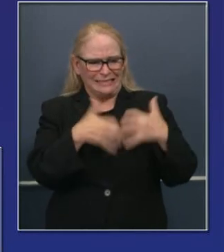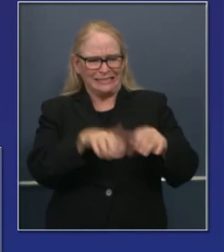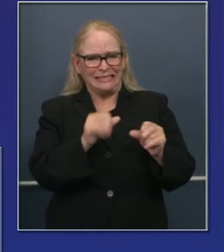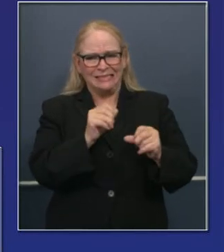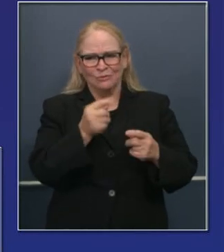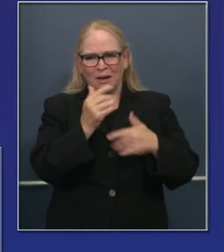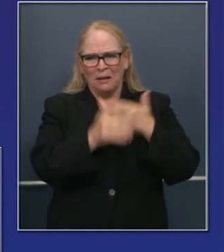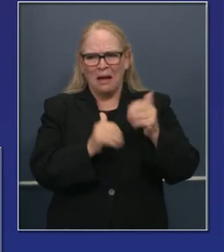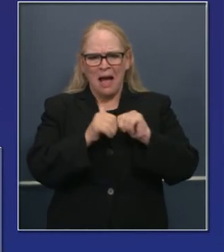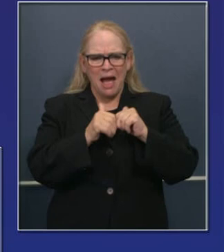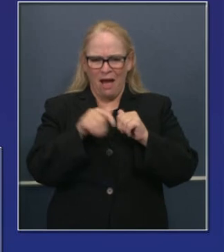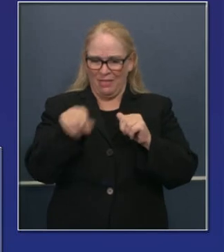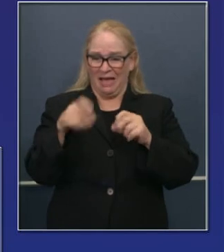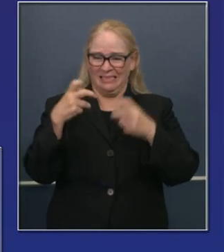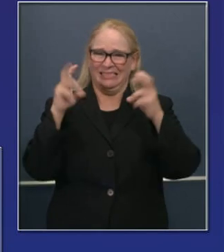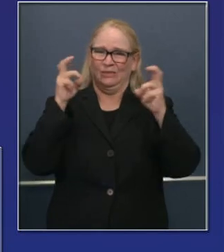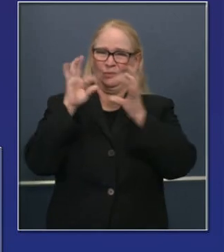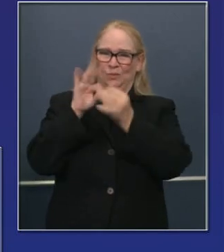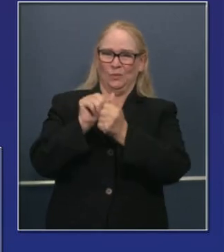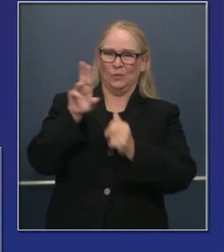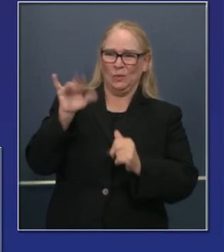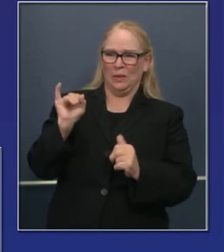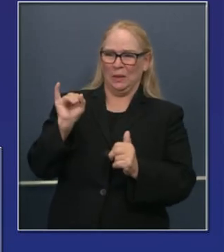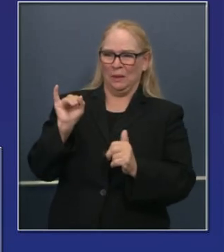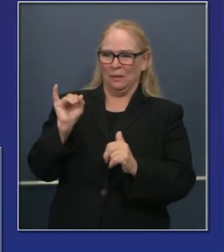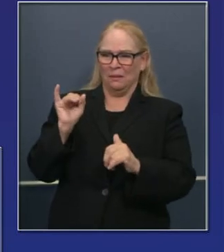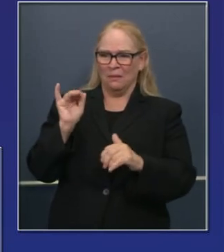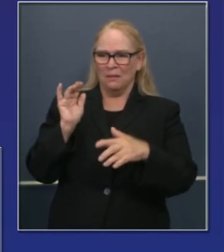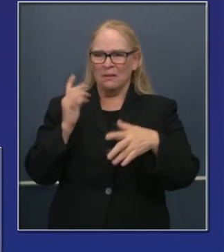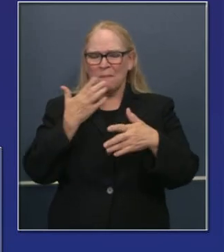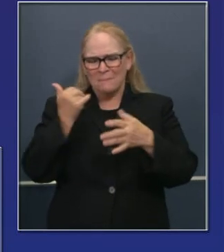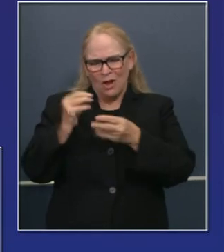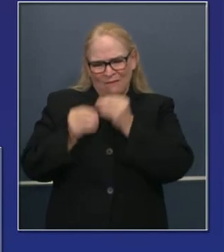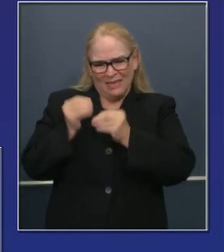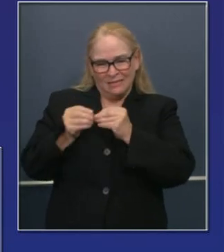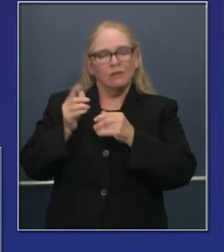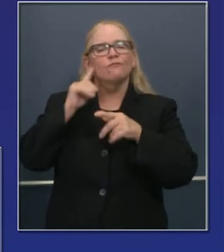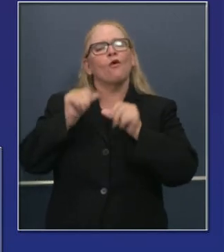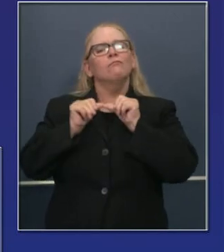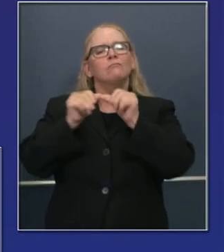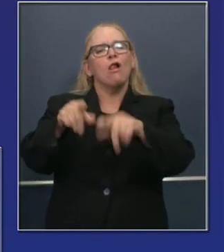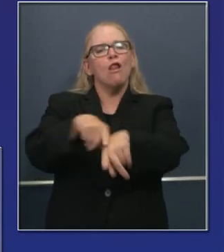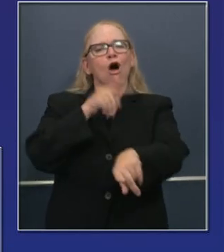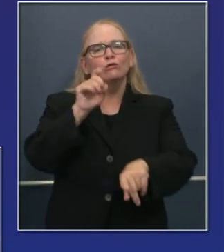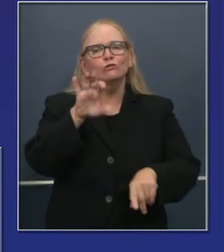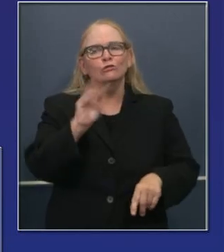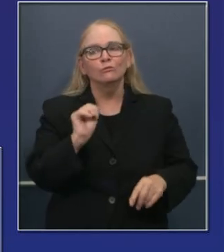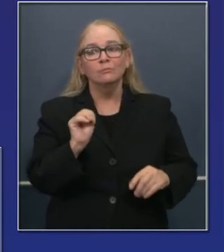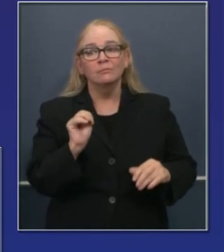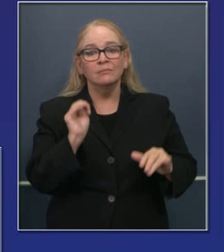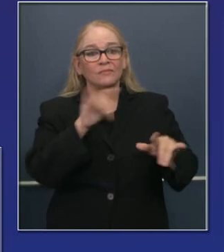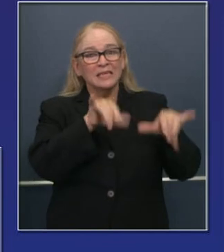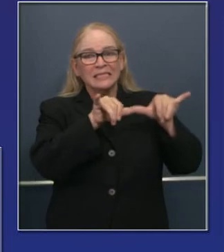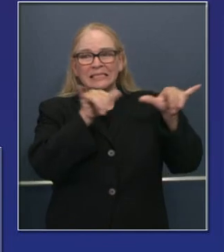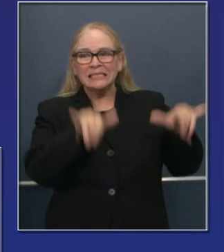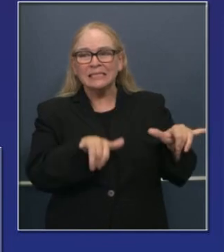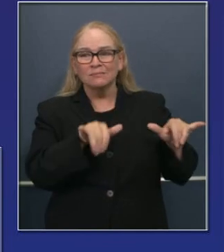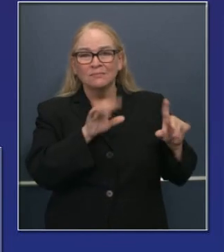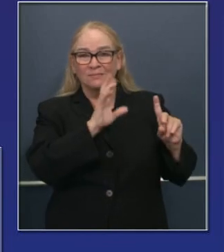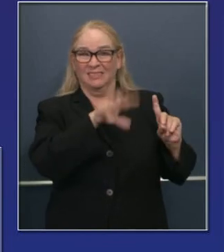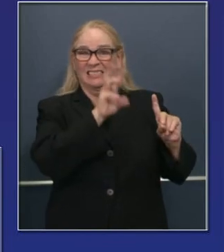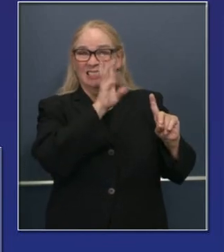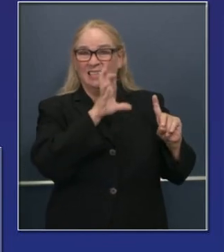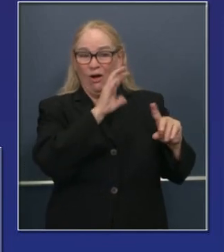protocolo para abordar esta cuestión a plazo mediano y largo. Pero la reprogramación de este